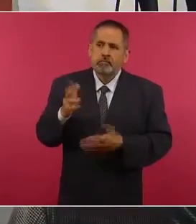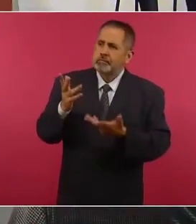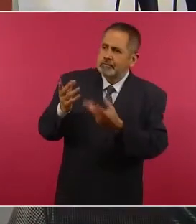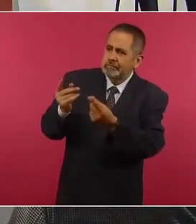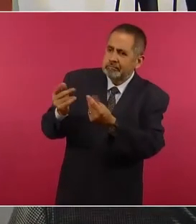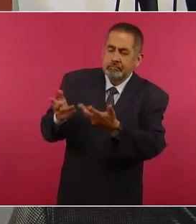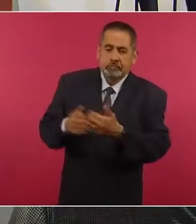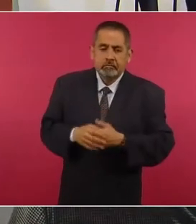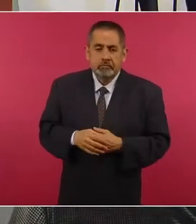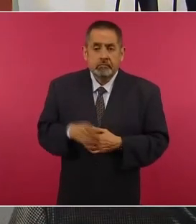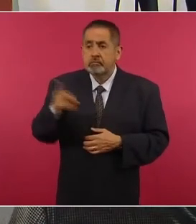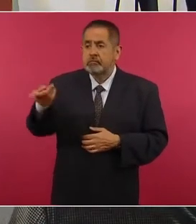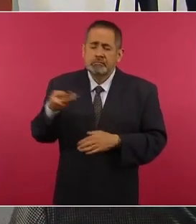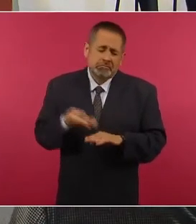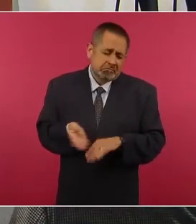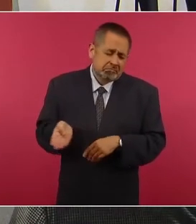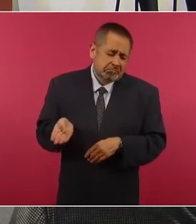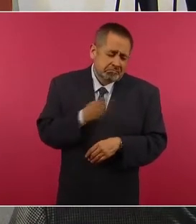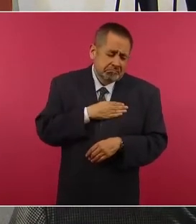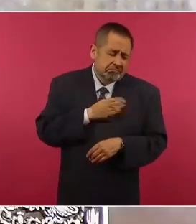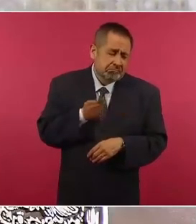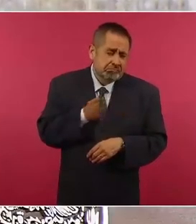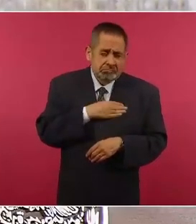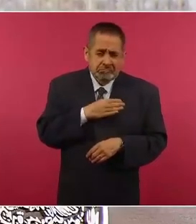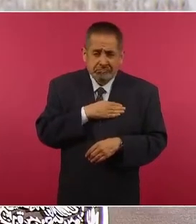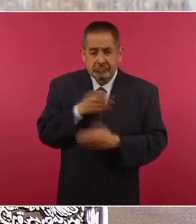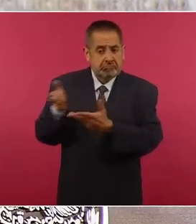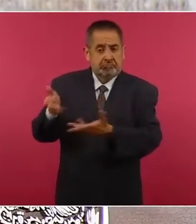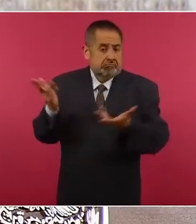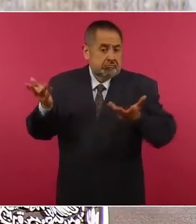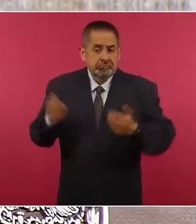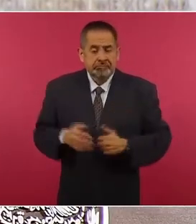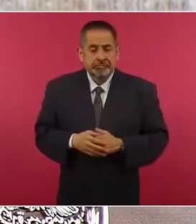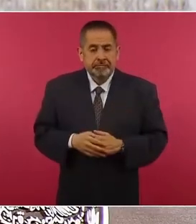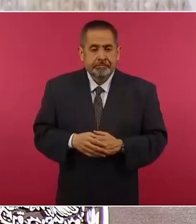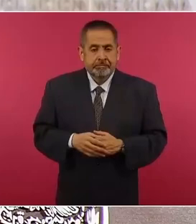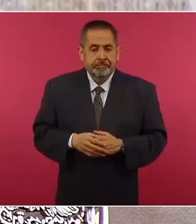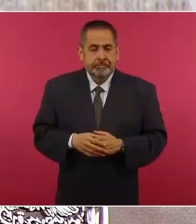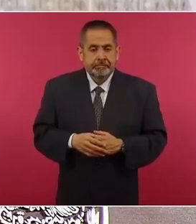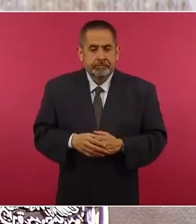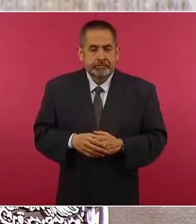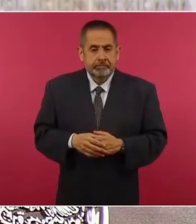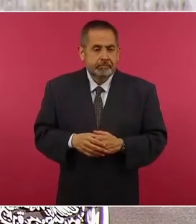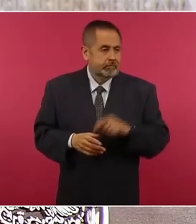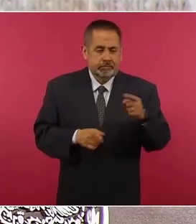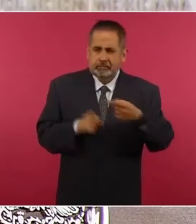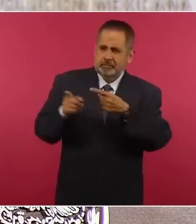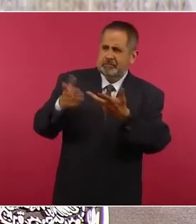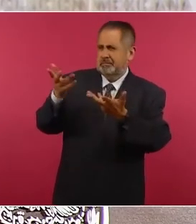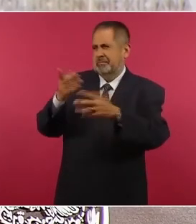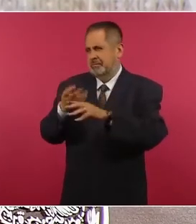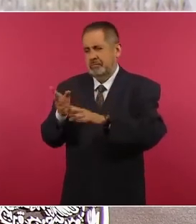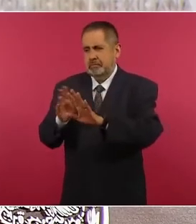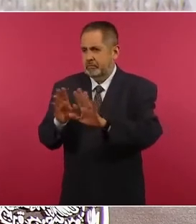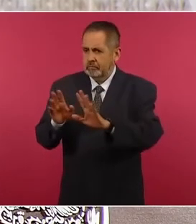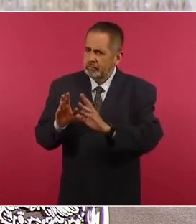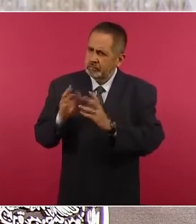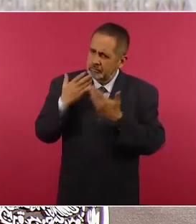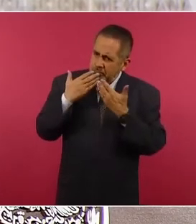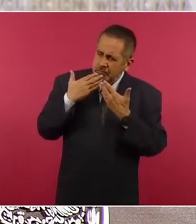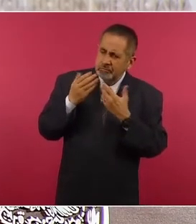de que es muy bueno, y no le deberían de cuestionar eso, es mejor